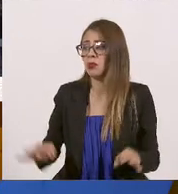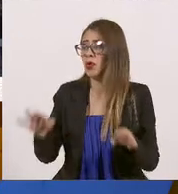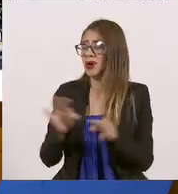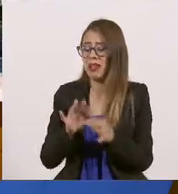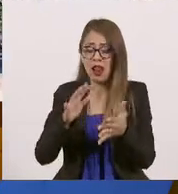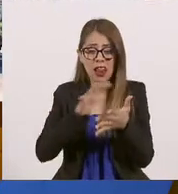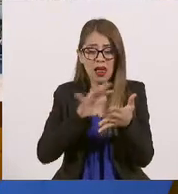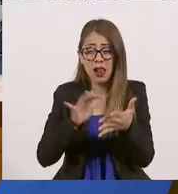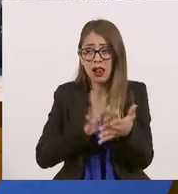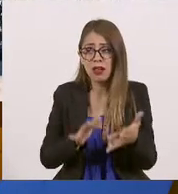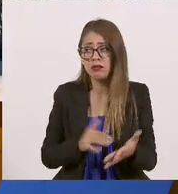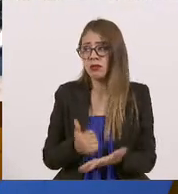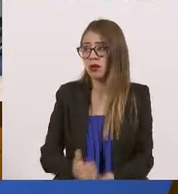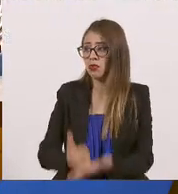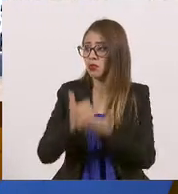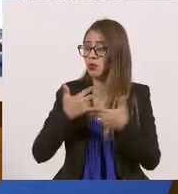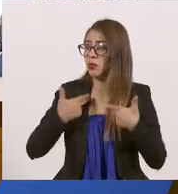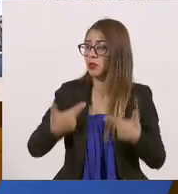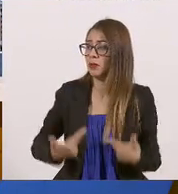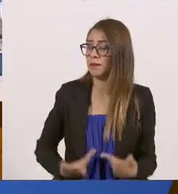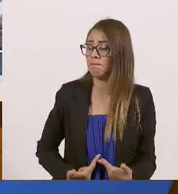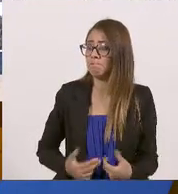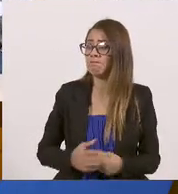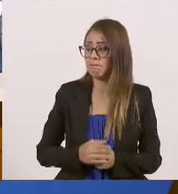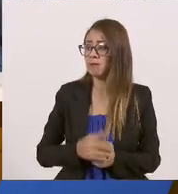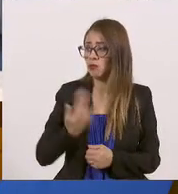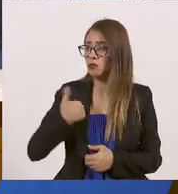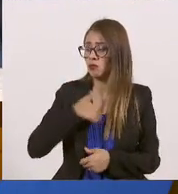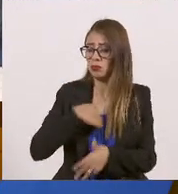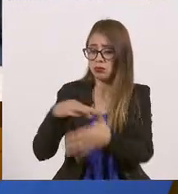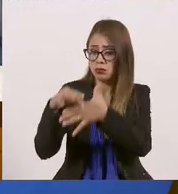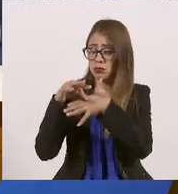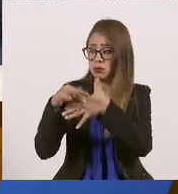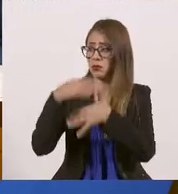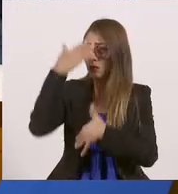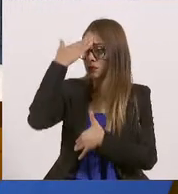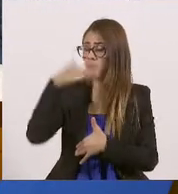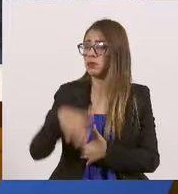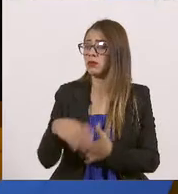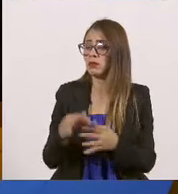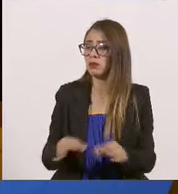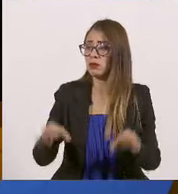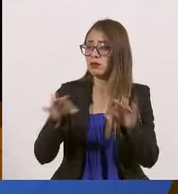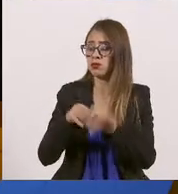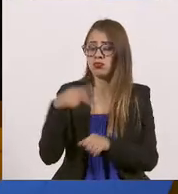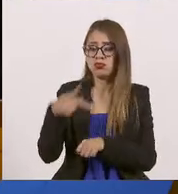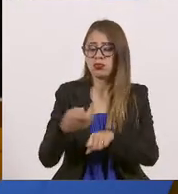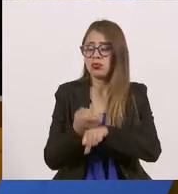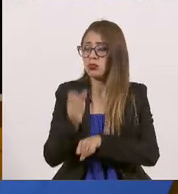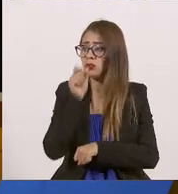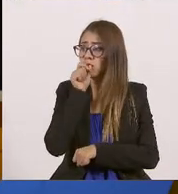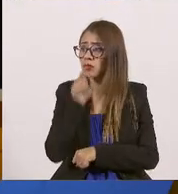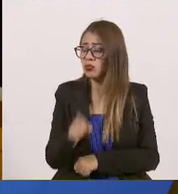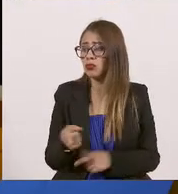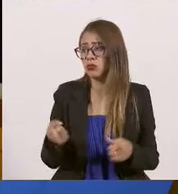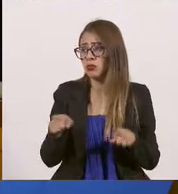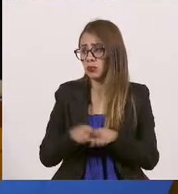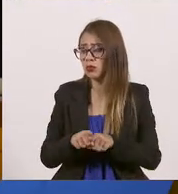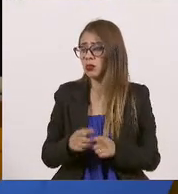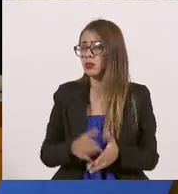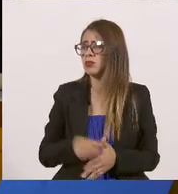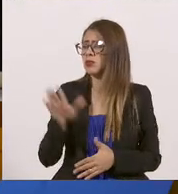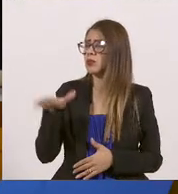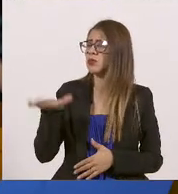en muchísimos aspectos al ser humano, pues lo hemos visto a lo largo del tiempo, también hay escritores importantes aquí en Jalisco y, por ejemplo,